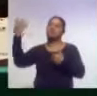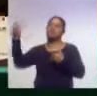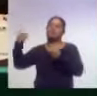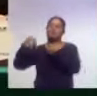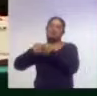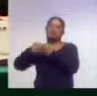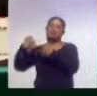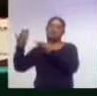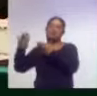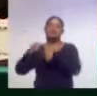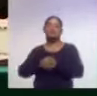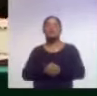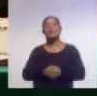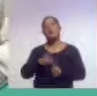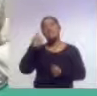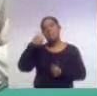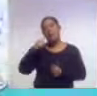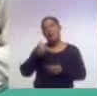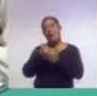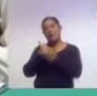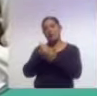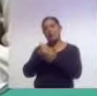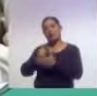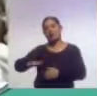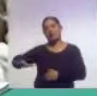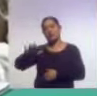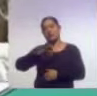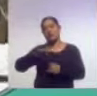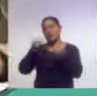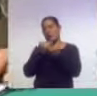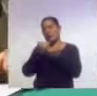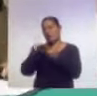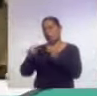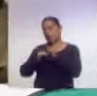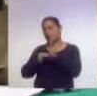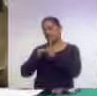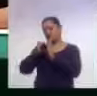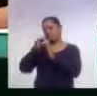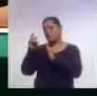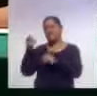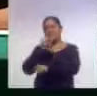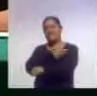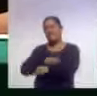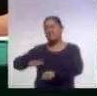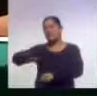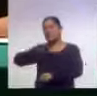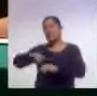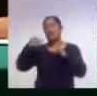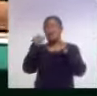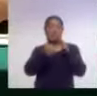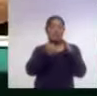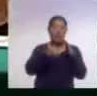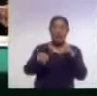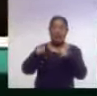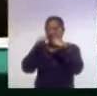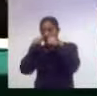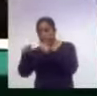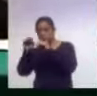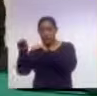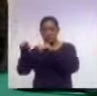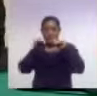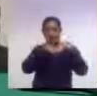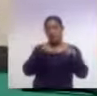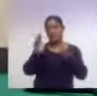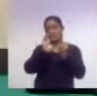Para batir el rezago educativo entre migrantes de la entidad y sus familias, el Instituto Tlaxcalteca para la Educación de los Adultos y la Dirección de Atención a Migrantes